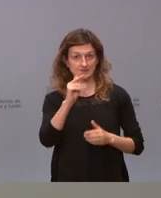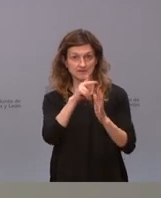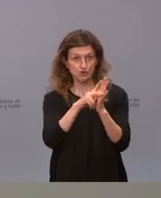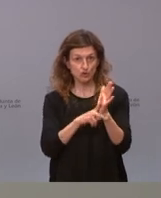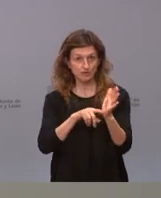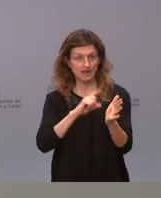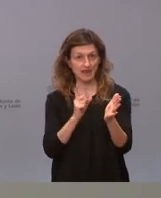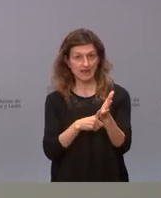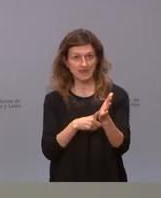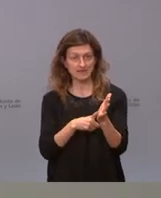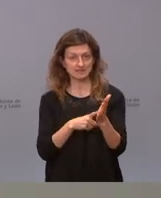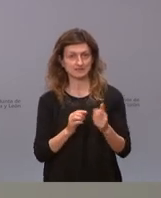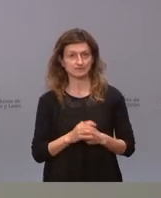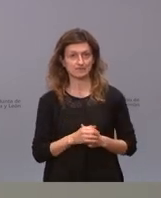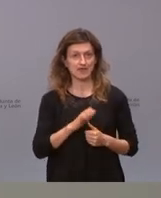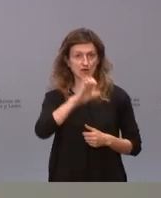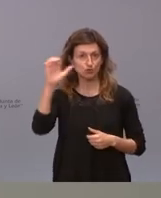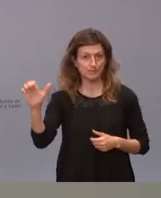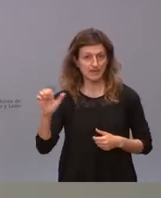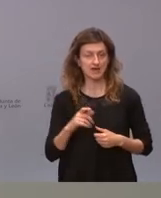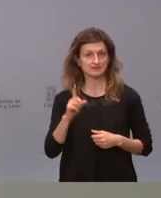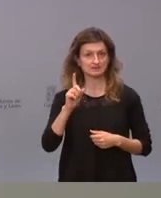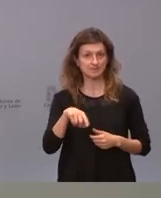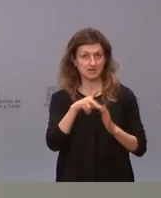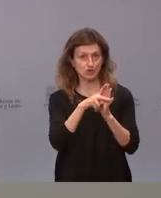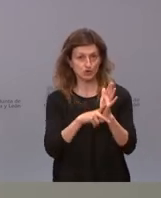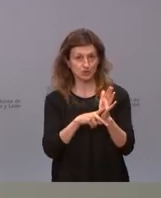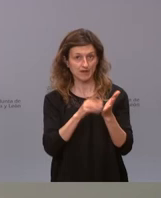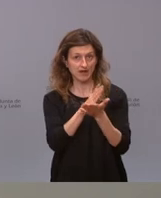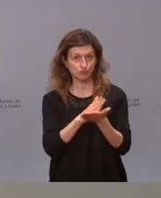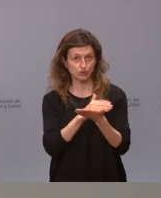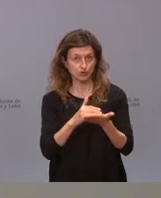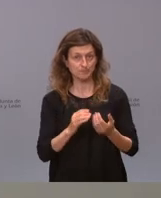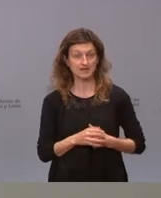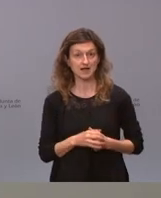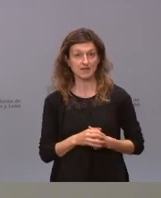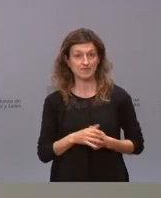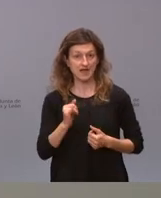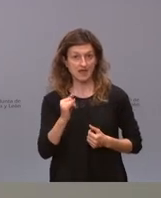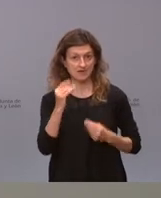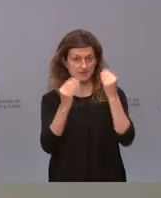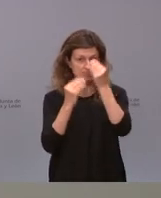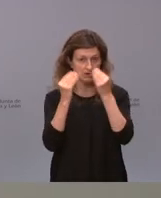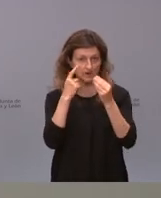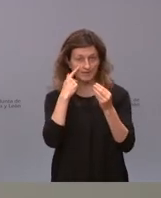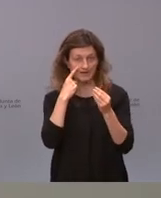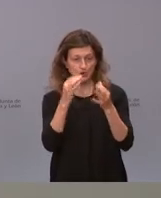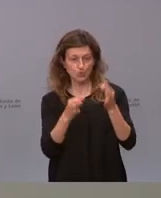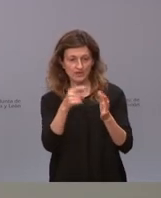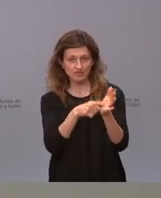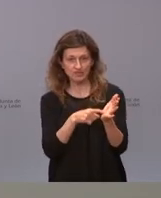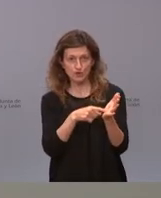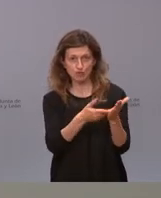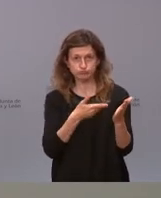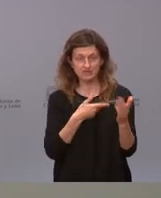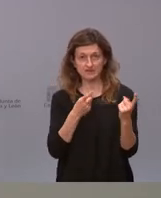leyes tanto europeas como la normativa nacional y autonómica ahí se valoran los bienes jurídicos que hay que proteger y